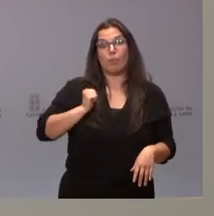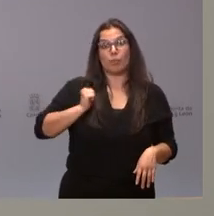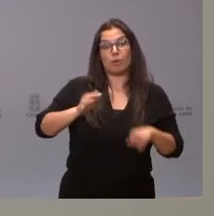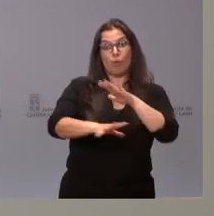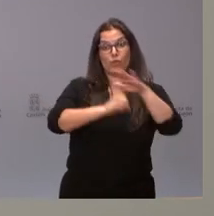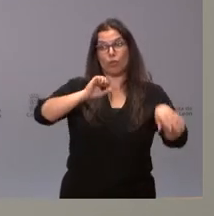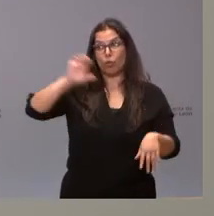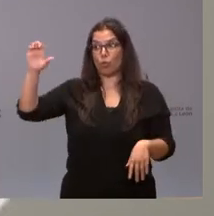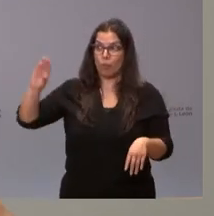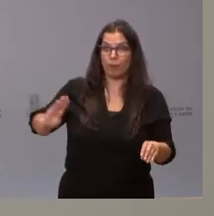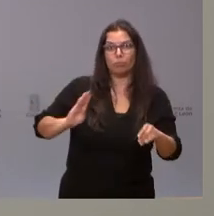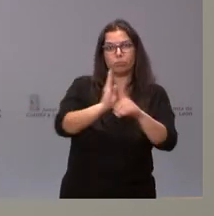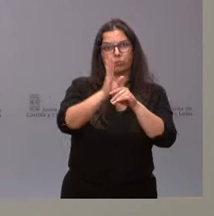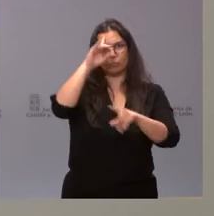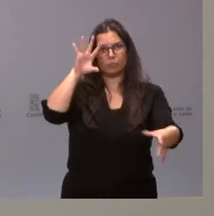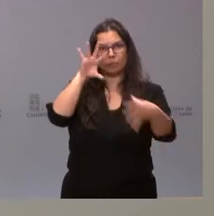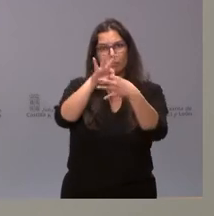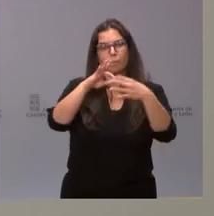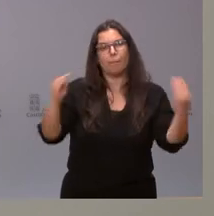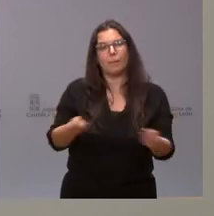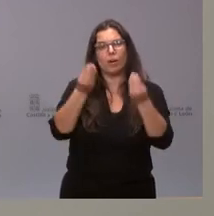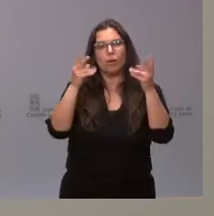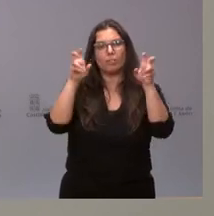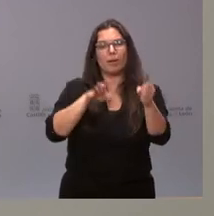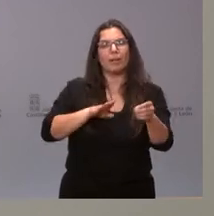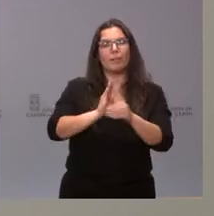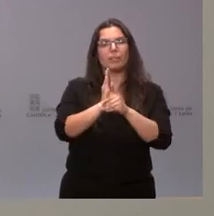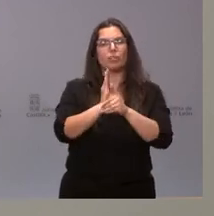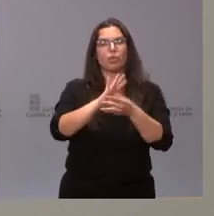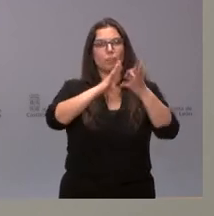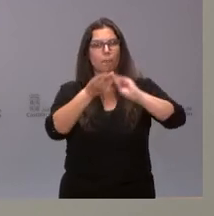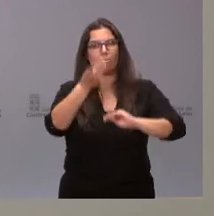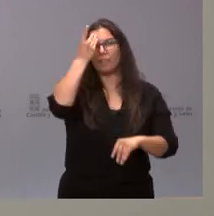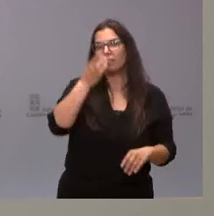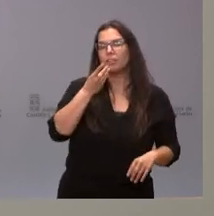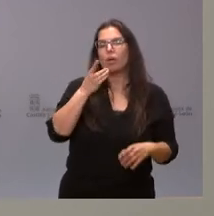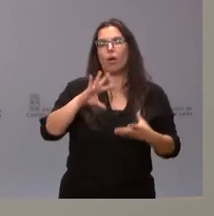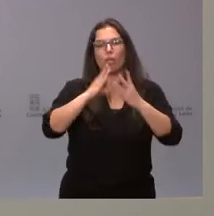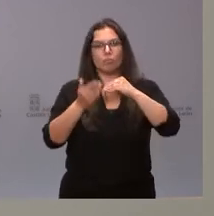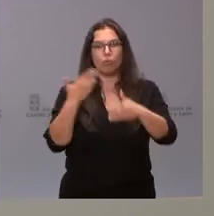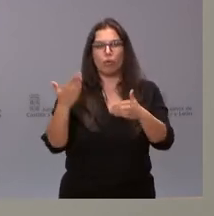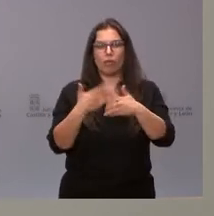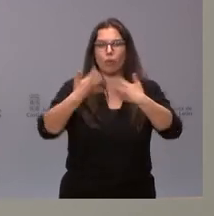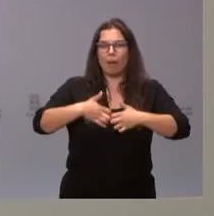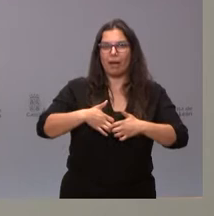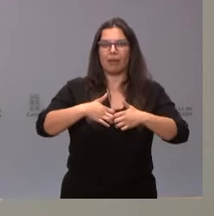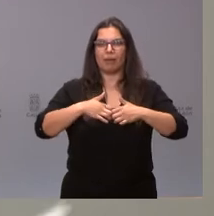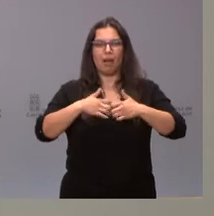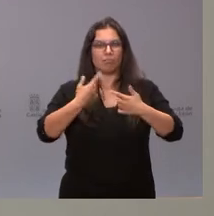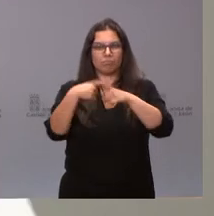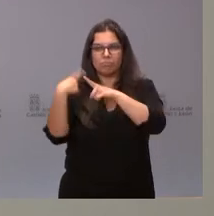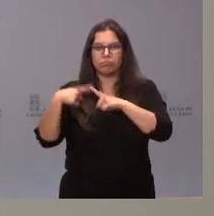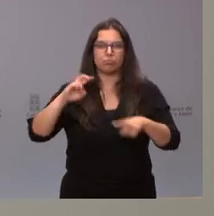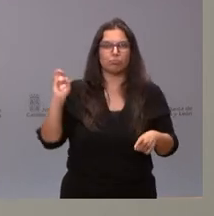también con esta finalidad de mejorar todo lo que es la inversión, la digitalización y la modernización de los equipos y equipamientos en el ámbito